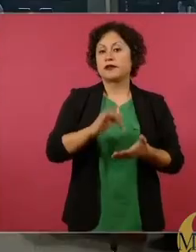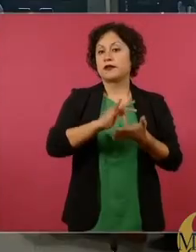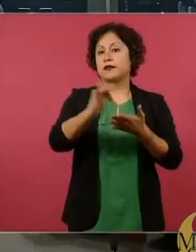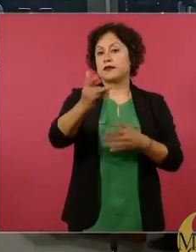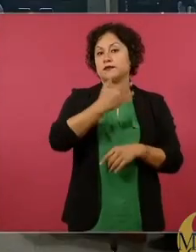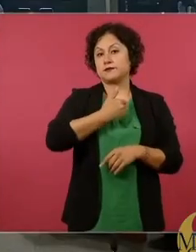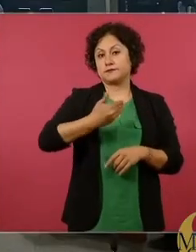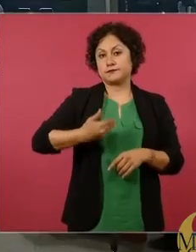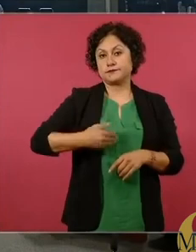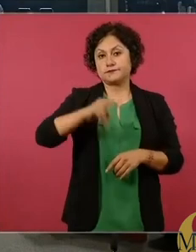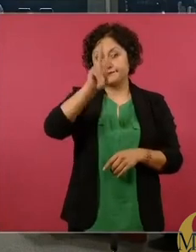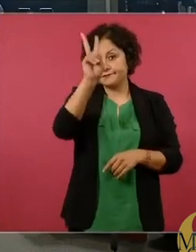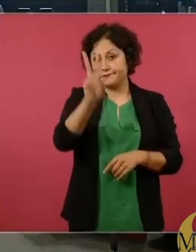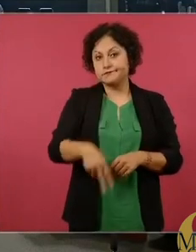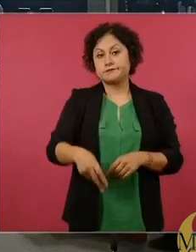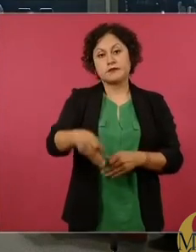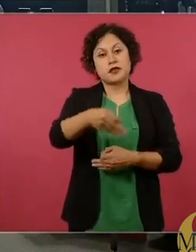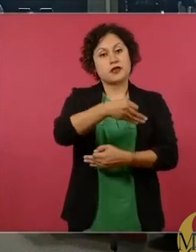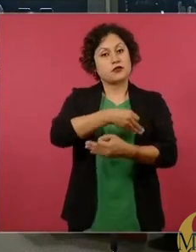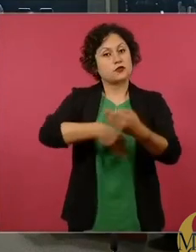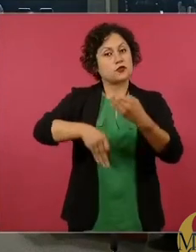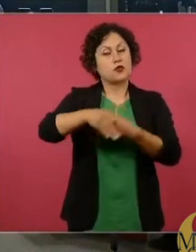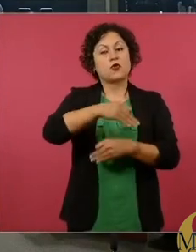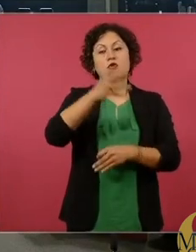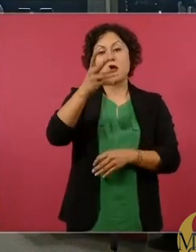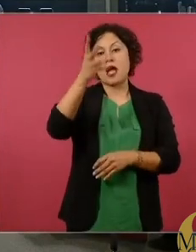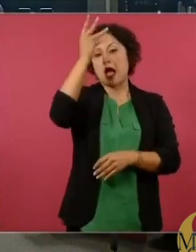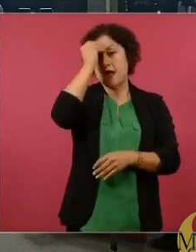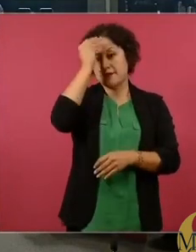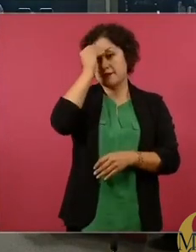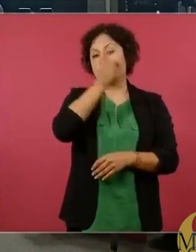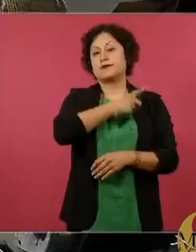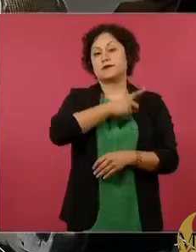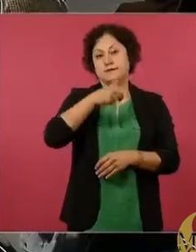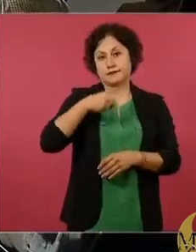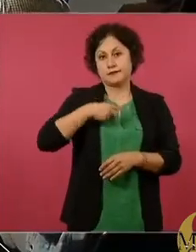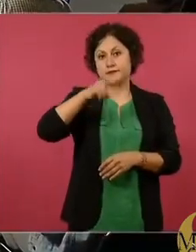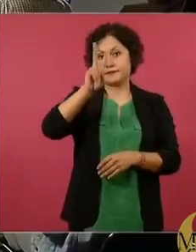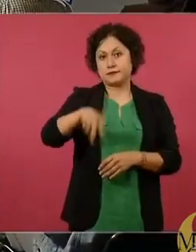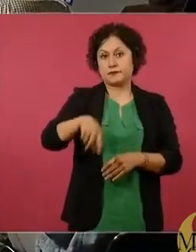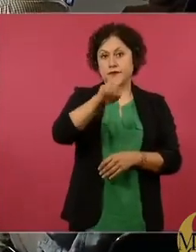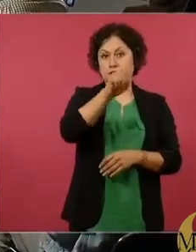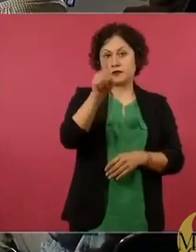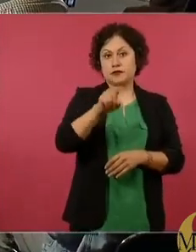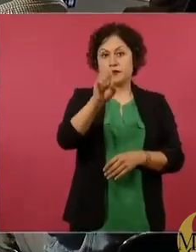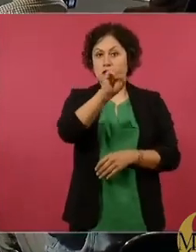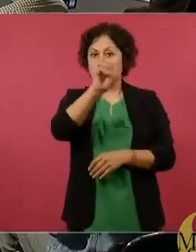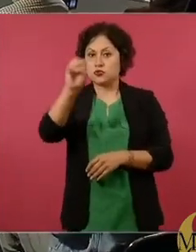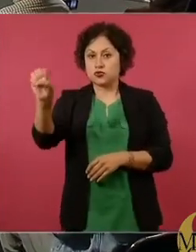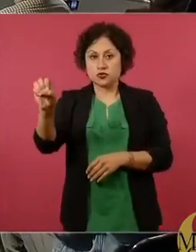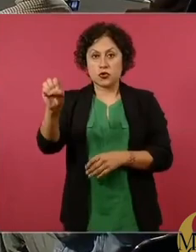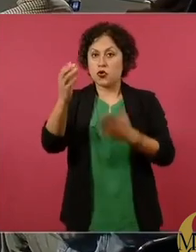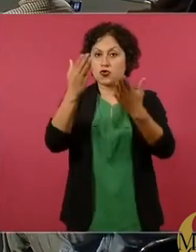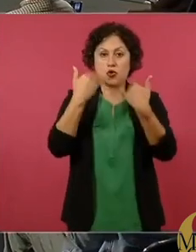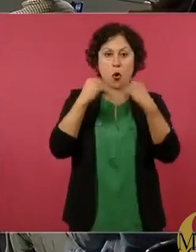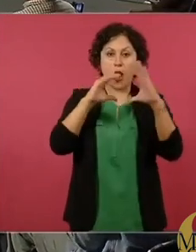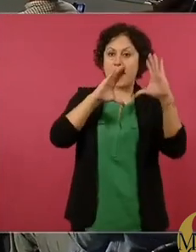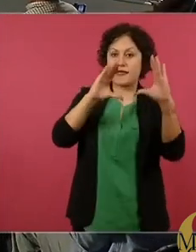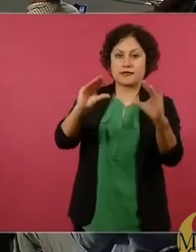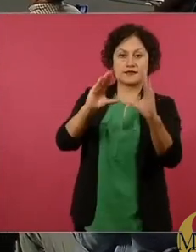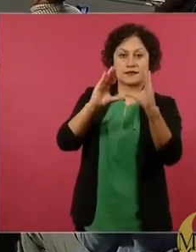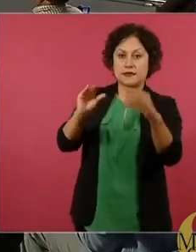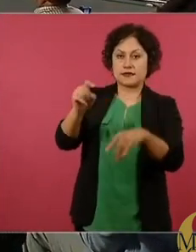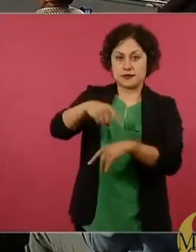autoridades como de la sociedad al respecto. Los zoológicos como tal son antipedagógicos. No se conoce a los animales cuando